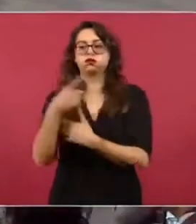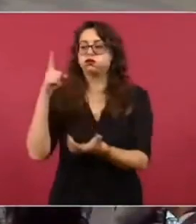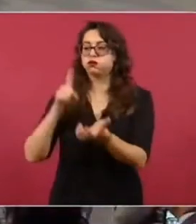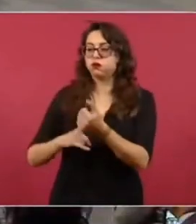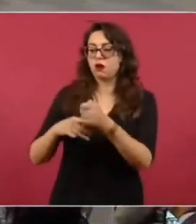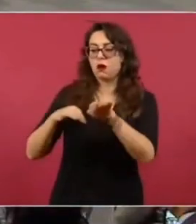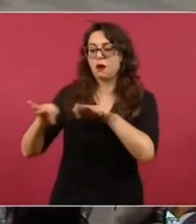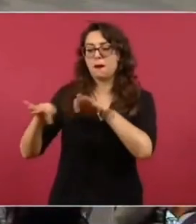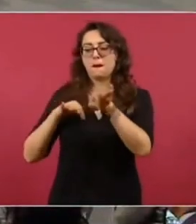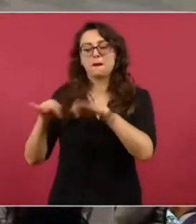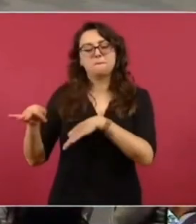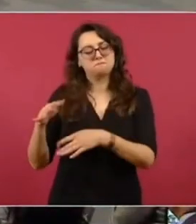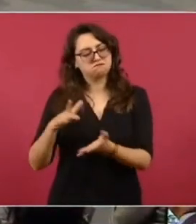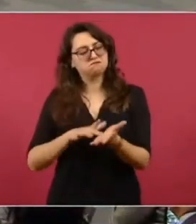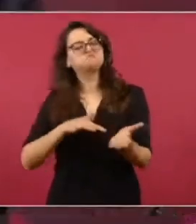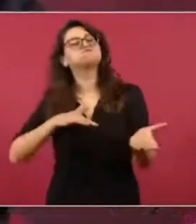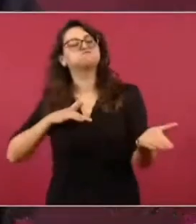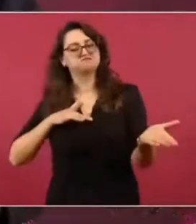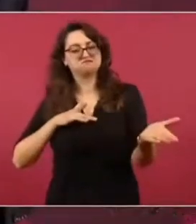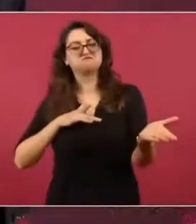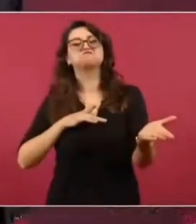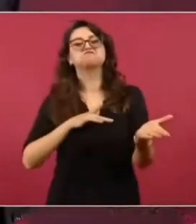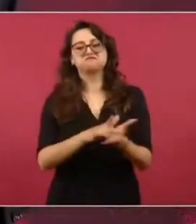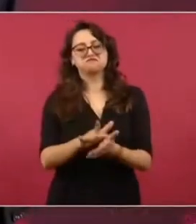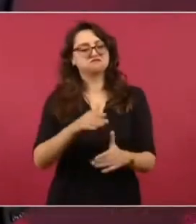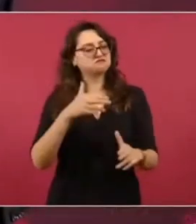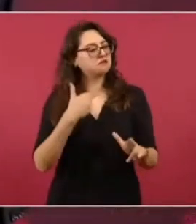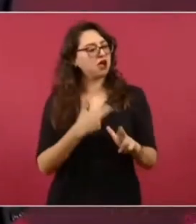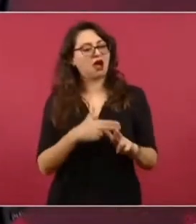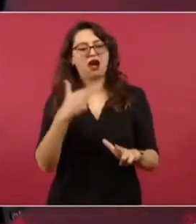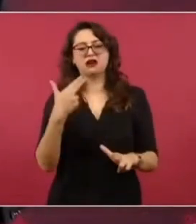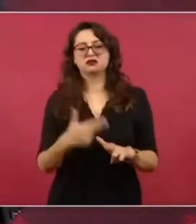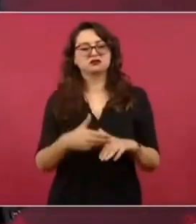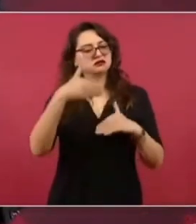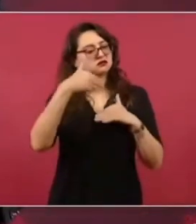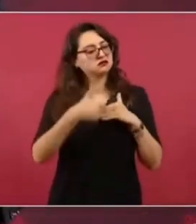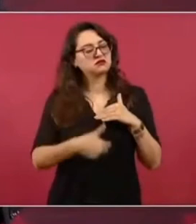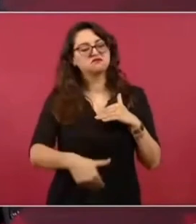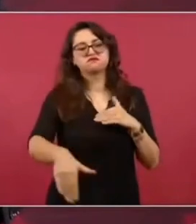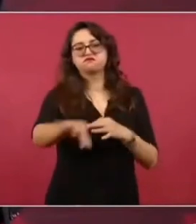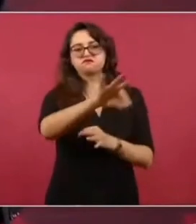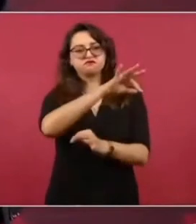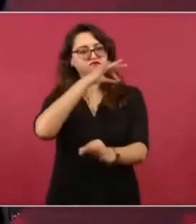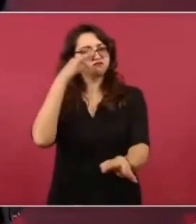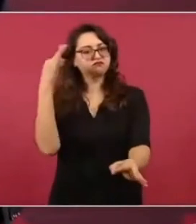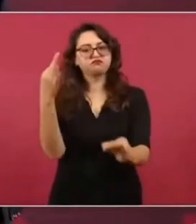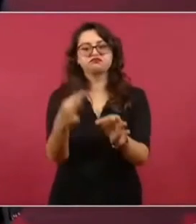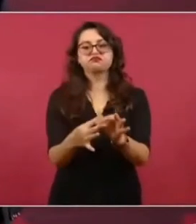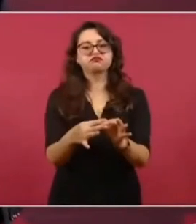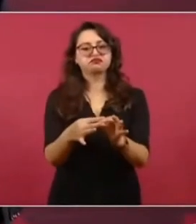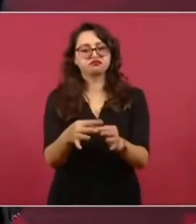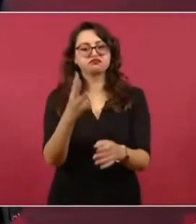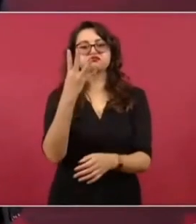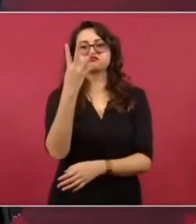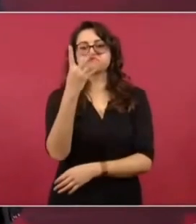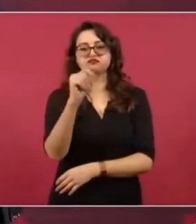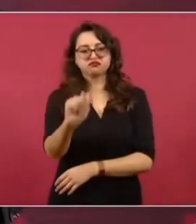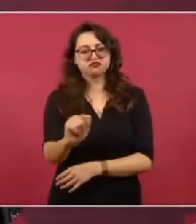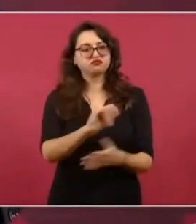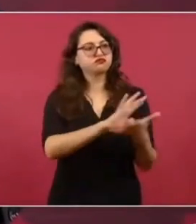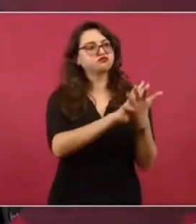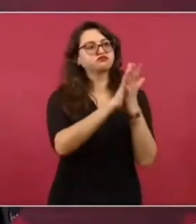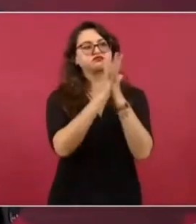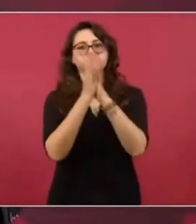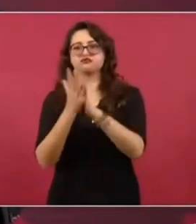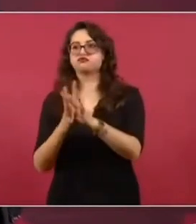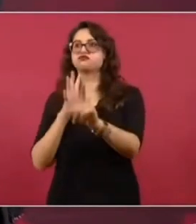México lo apoyarán hasta el último momento para que se haga realidad la cuarta transformación